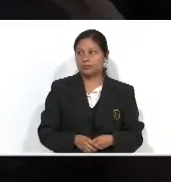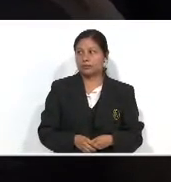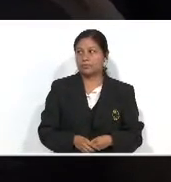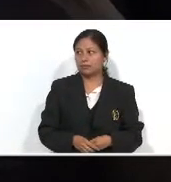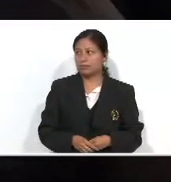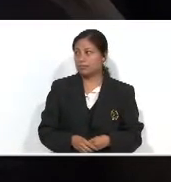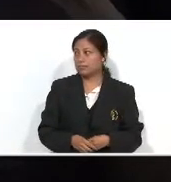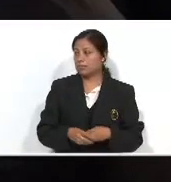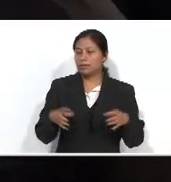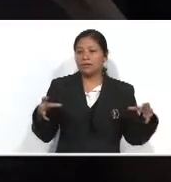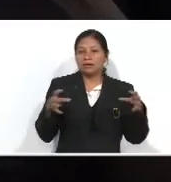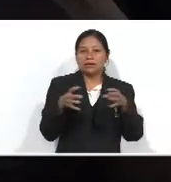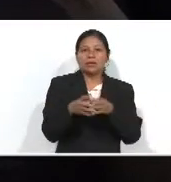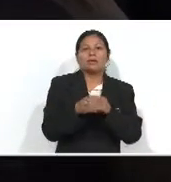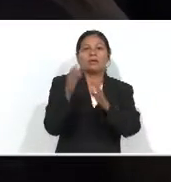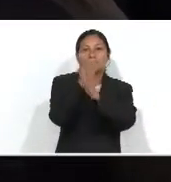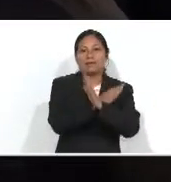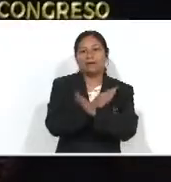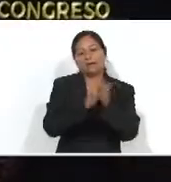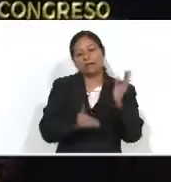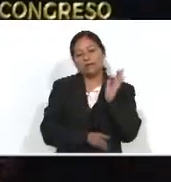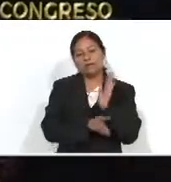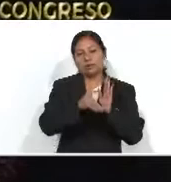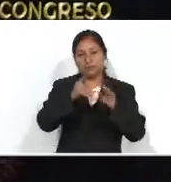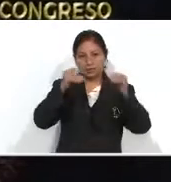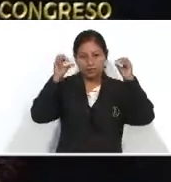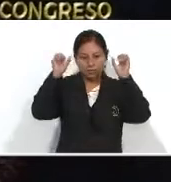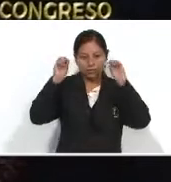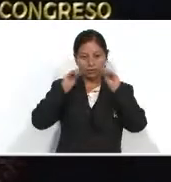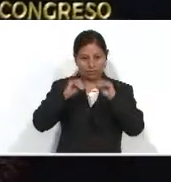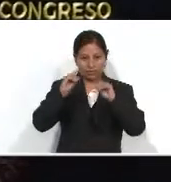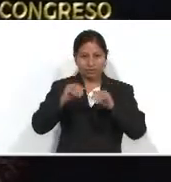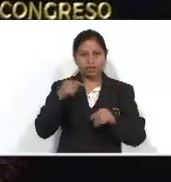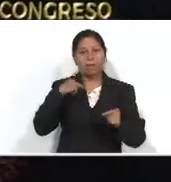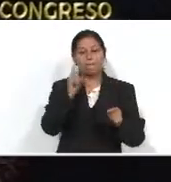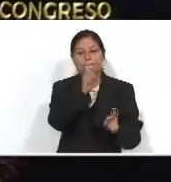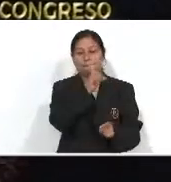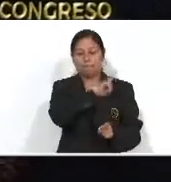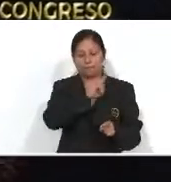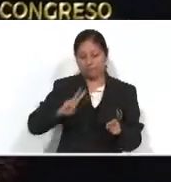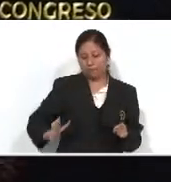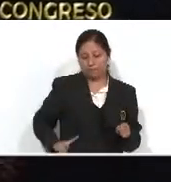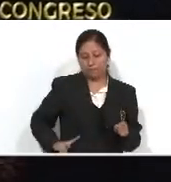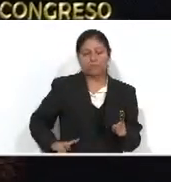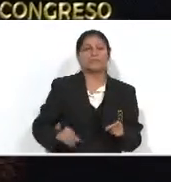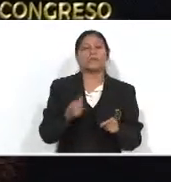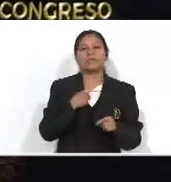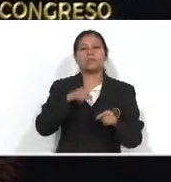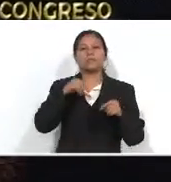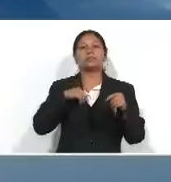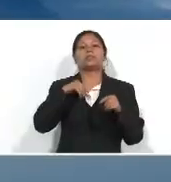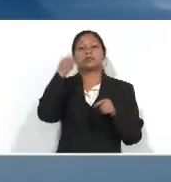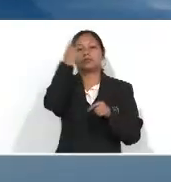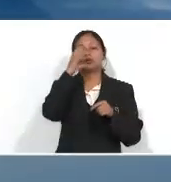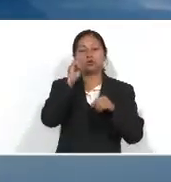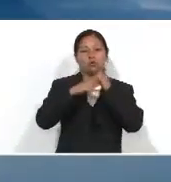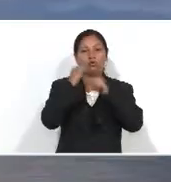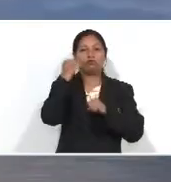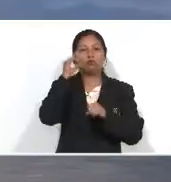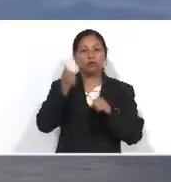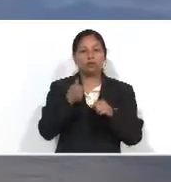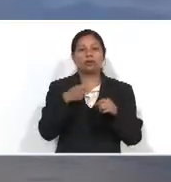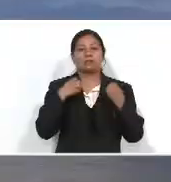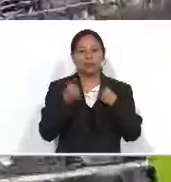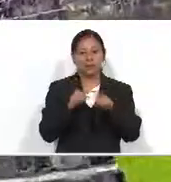La Comisión Específica de Protección y Desarrollo Social, coordinada por la primera vicepresidente del Congreso de la República, diputada Sofía Hernández, analizó las